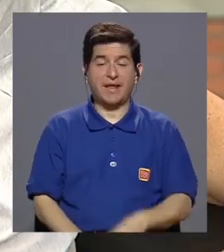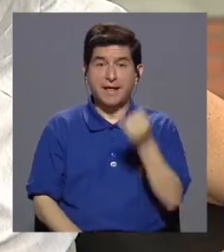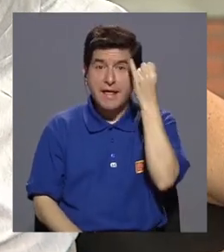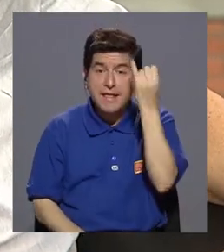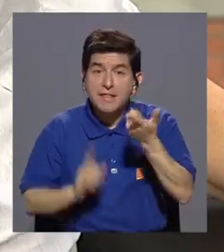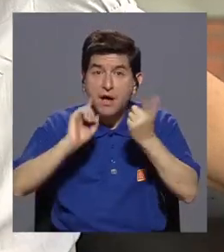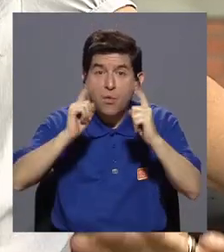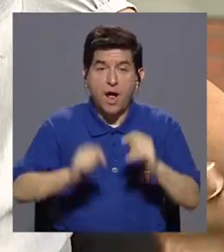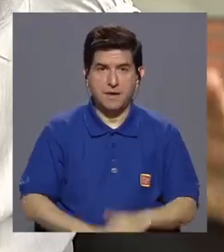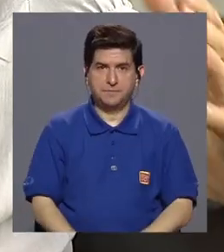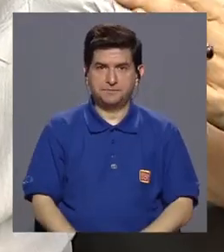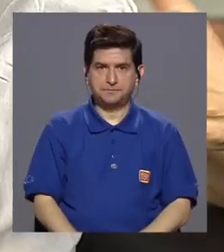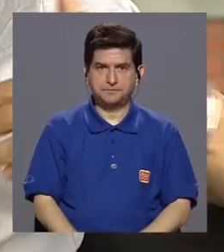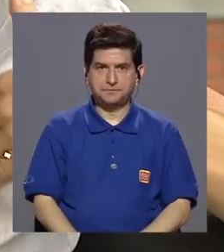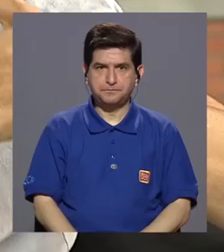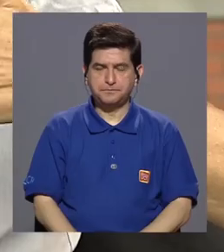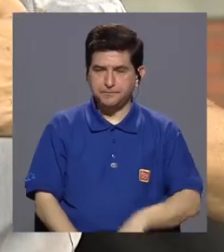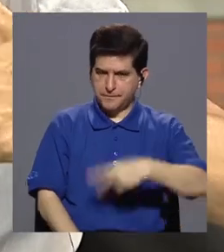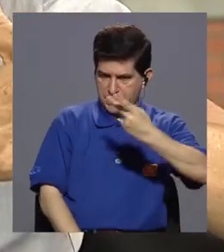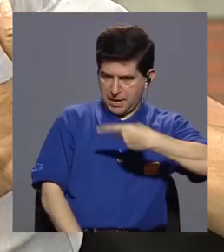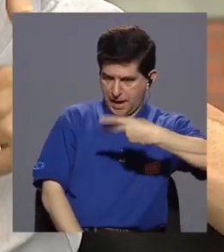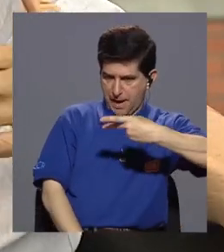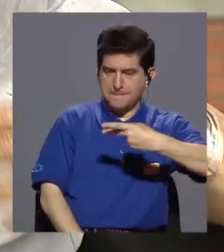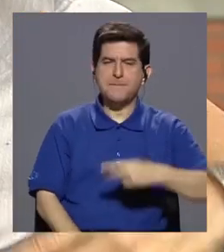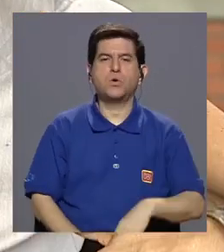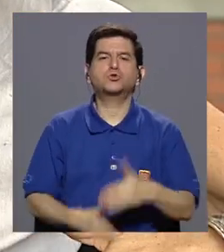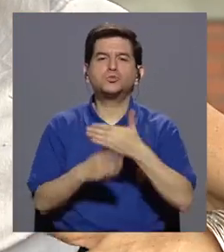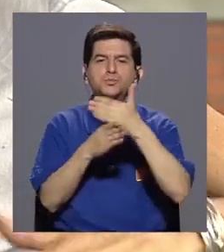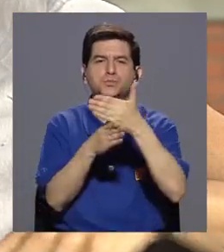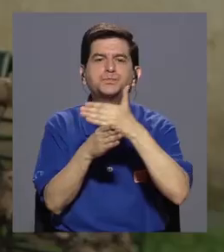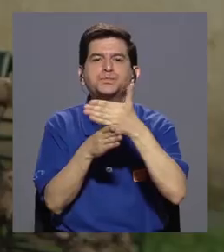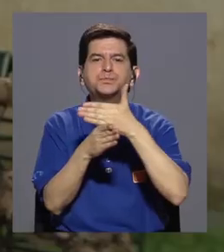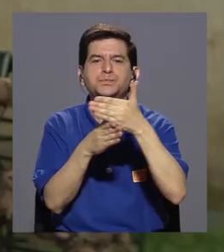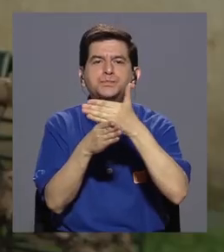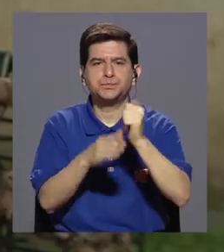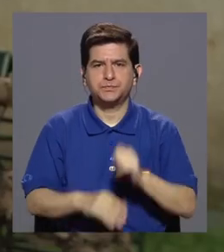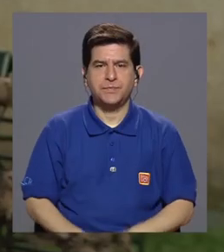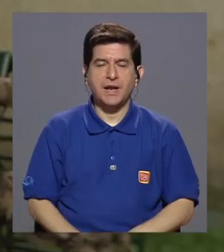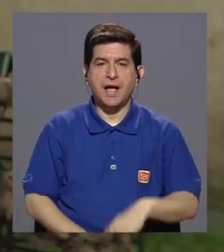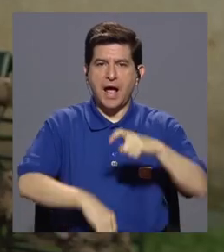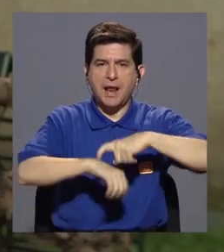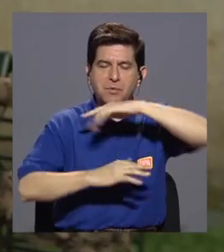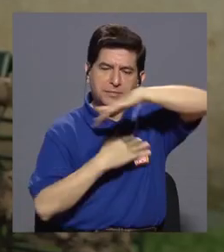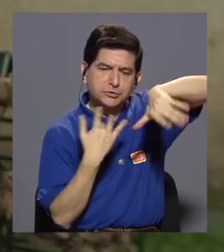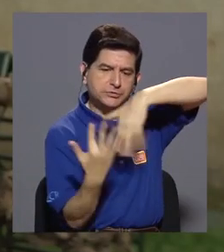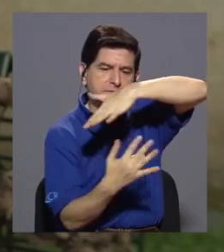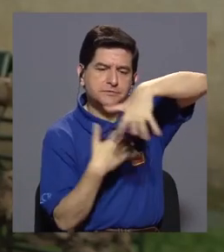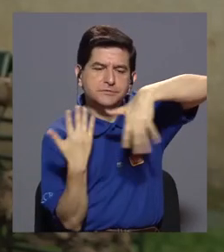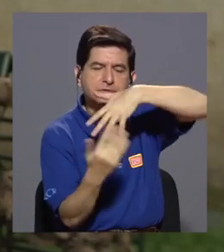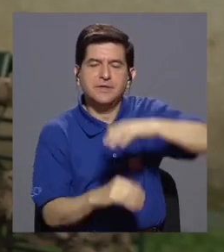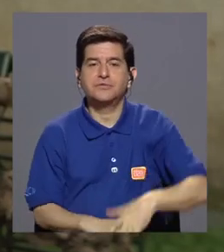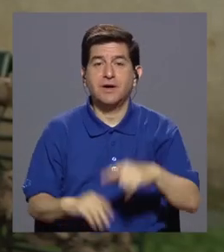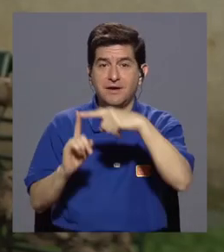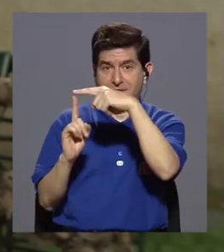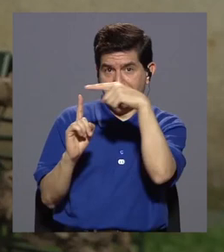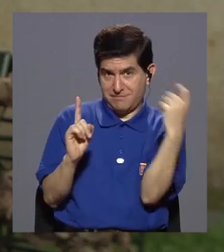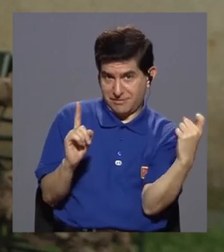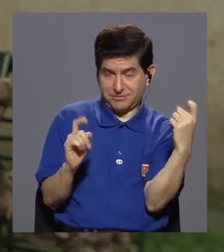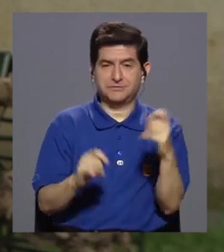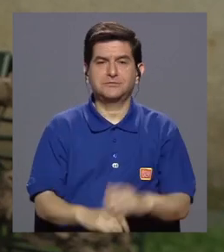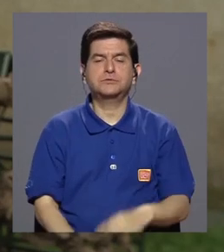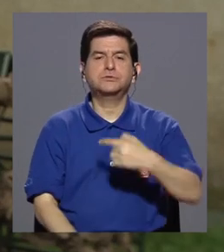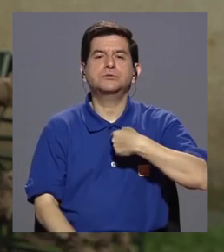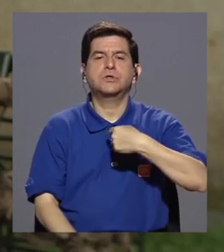idea es que vamos a compartir en la interacción y a partir de ahí